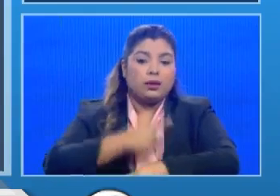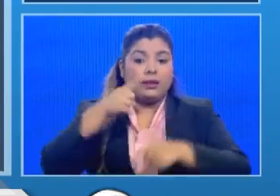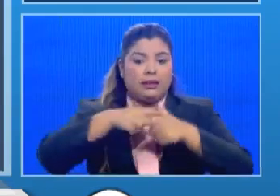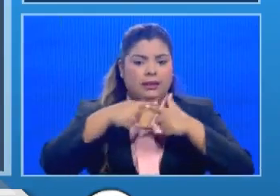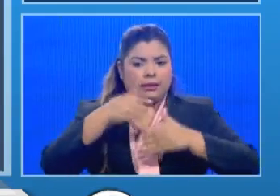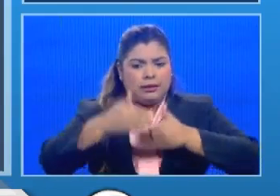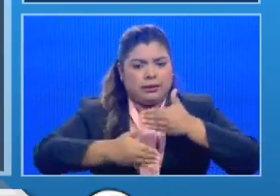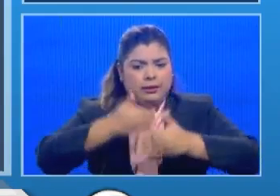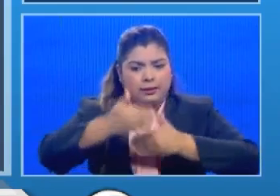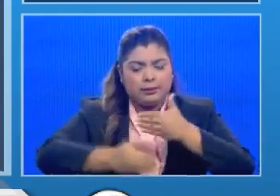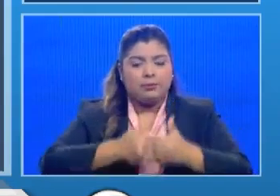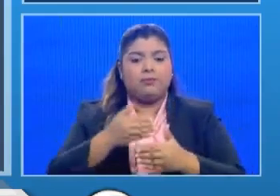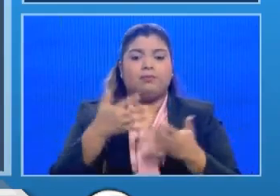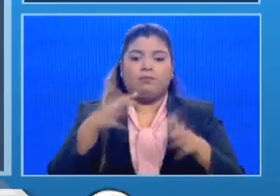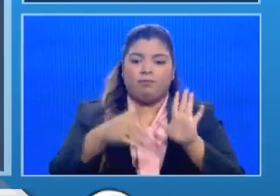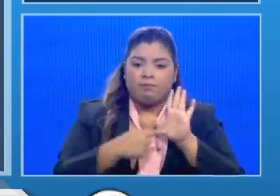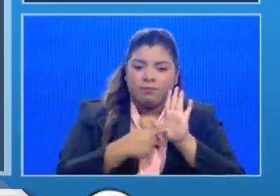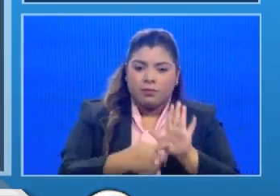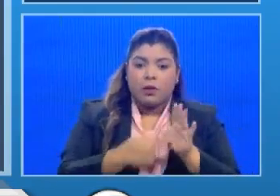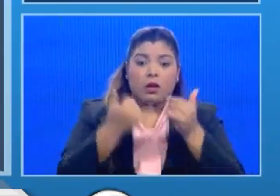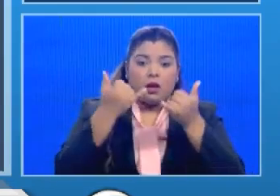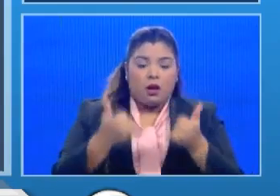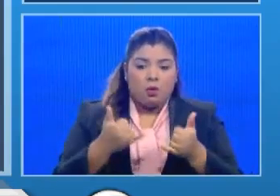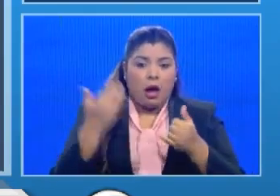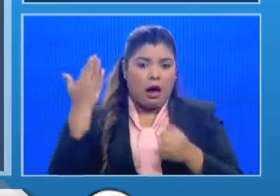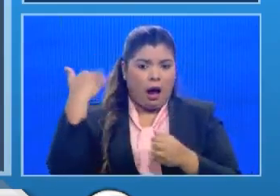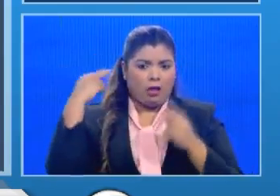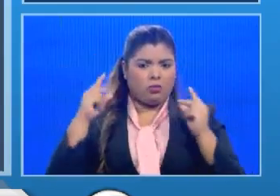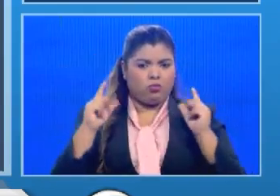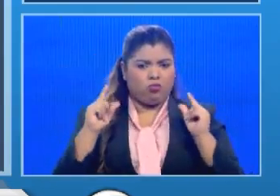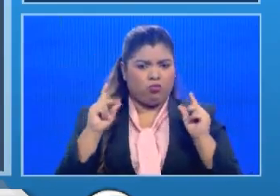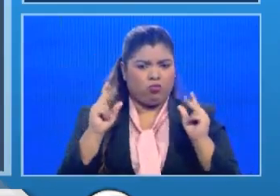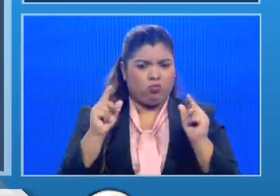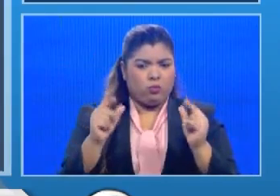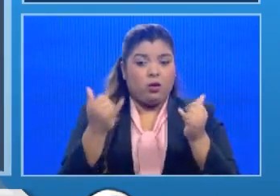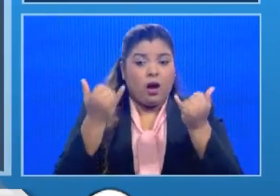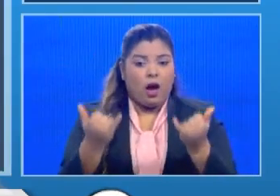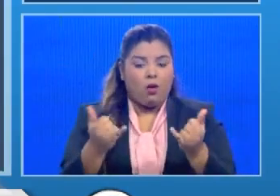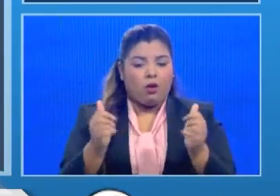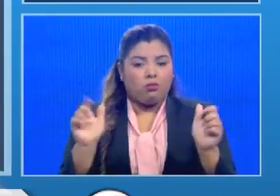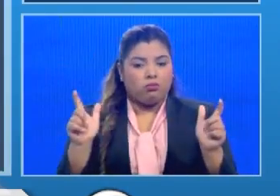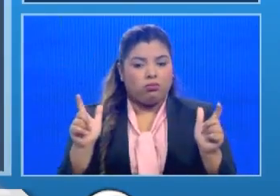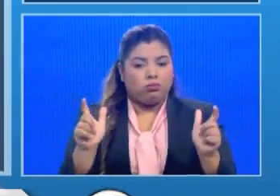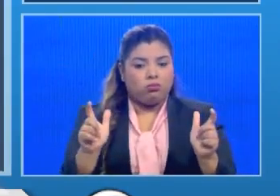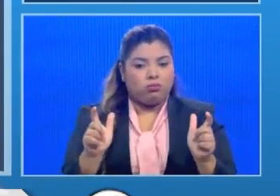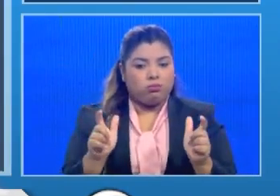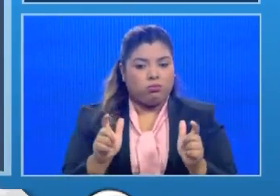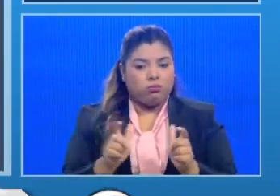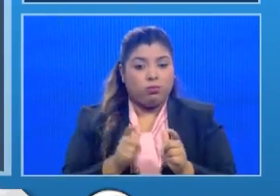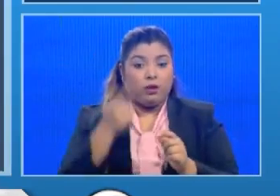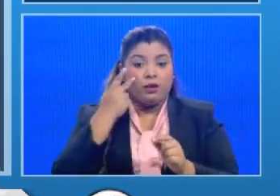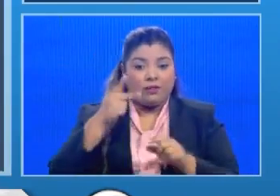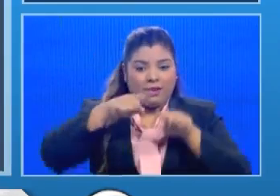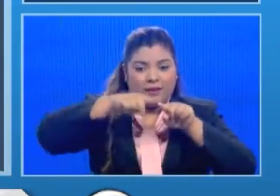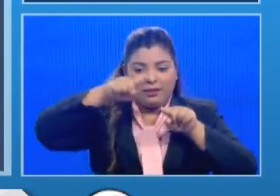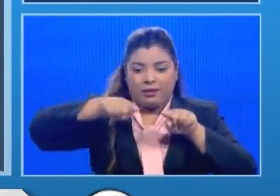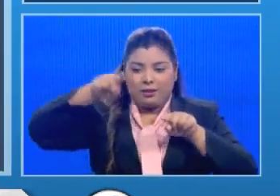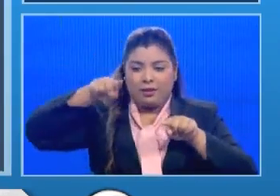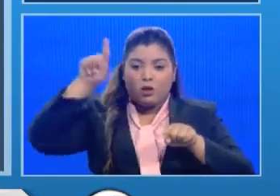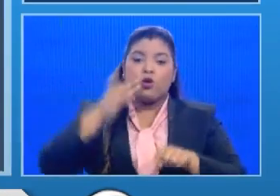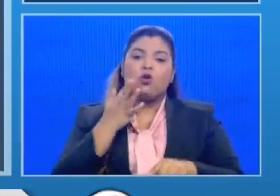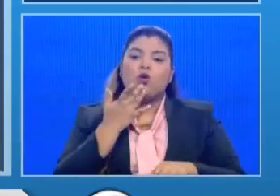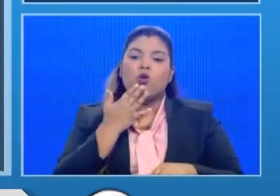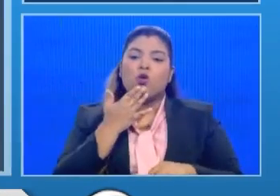se ha venido presentando un desaceleramiento que lo que observan es las barras en colores que están en la parte inferior